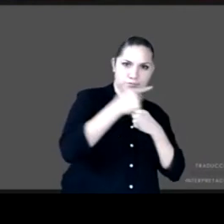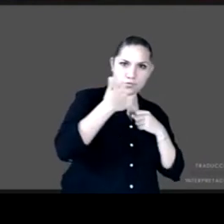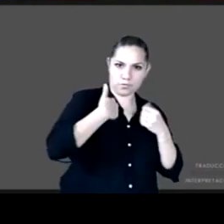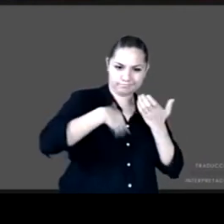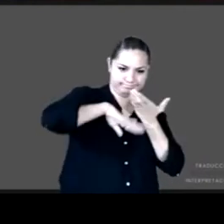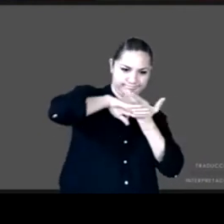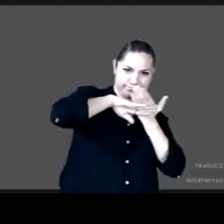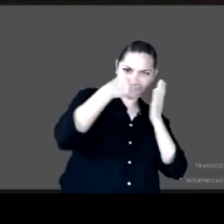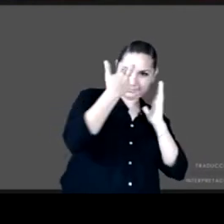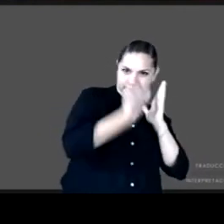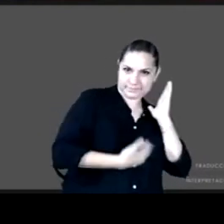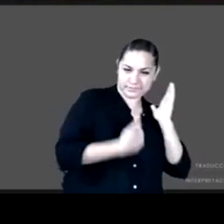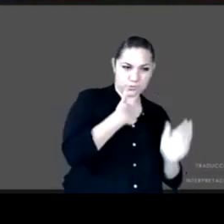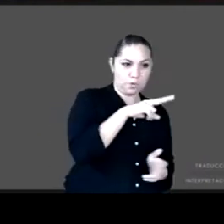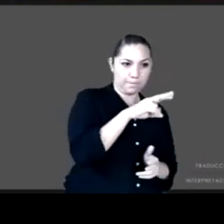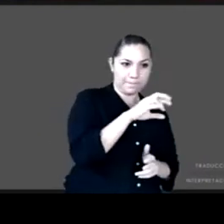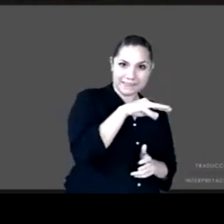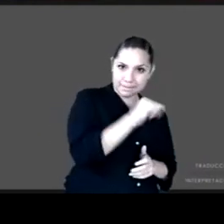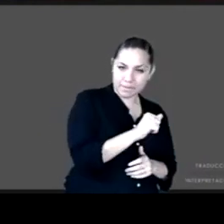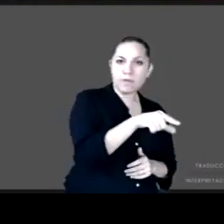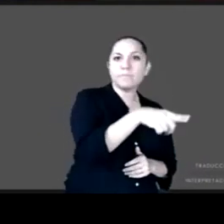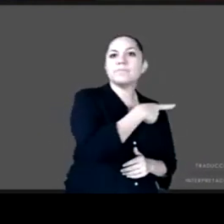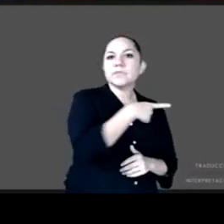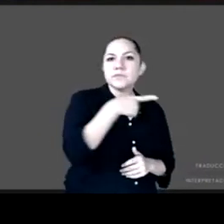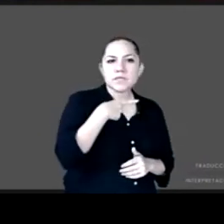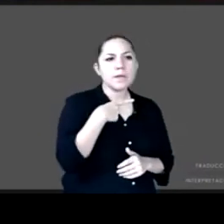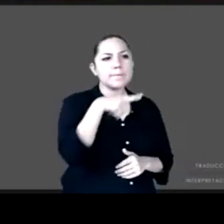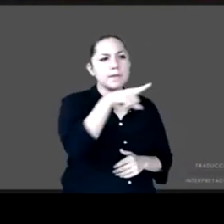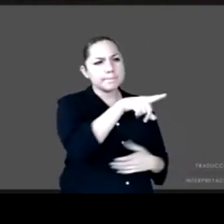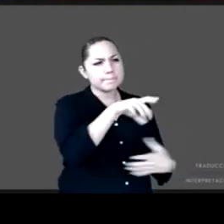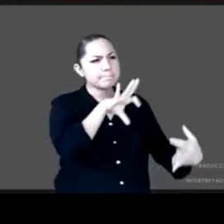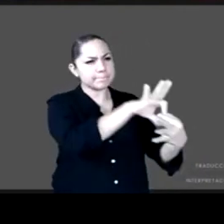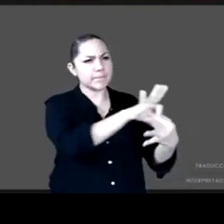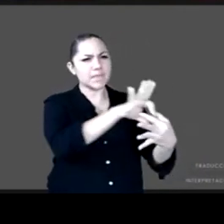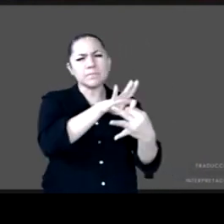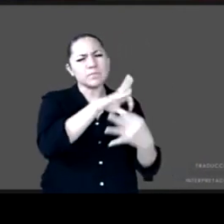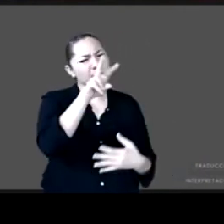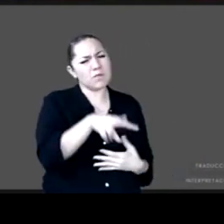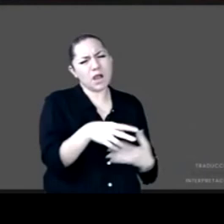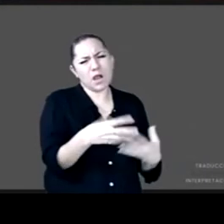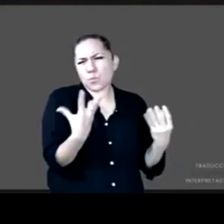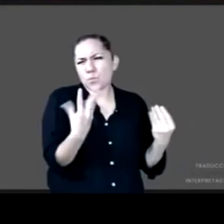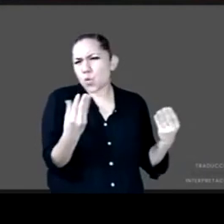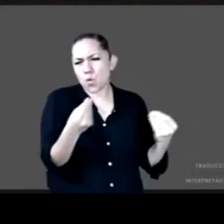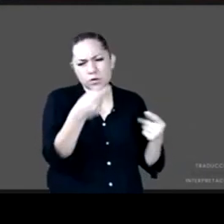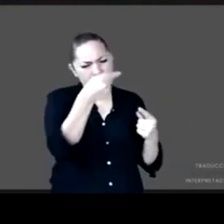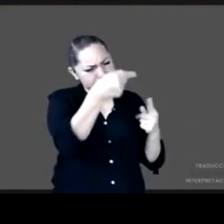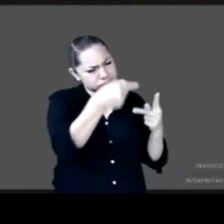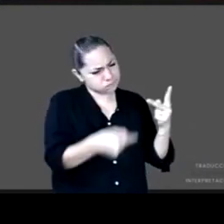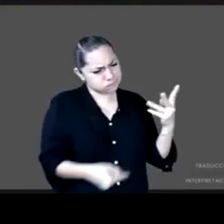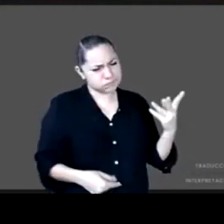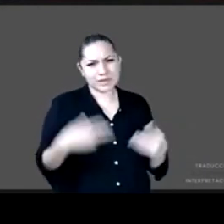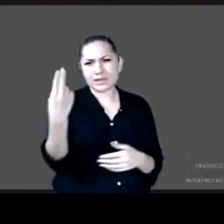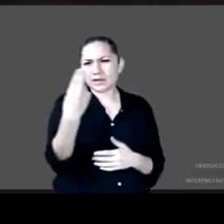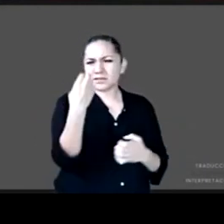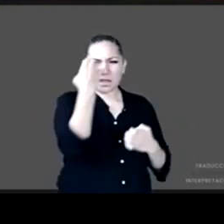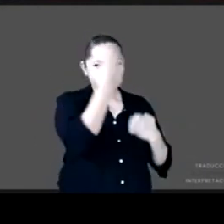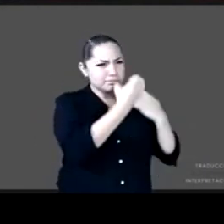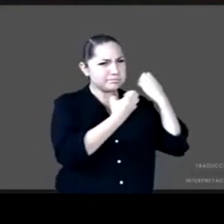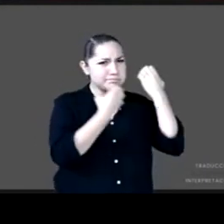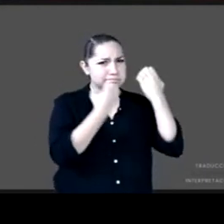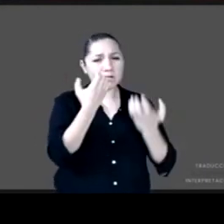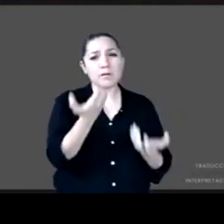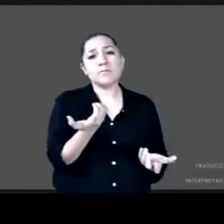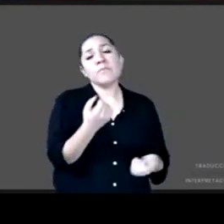realmente son ínfimos y el reducir en forma general los presupuestos como se ha dicho por decreto sin analizar